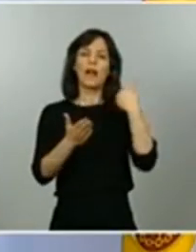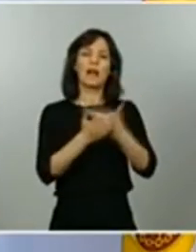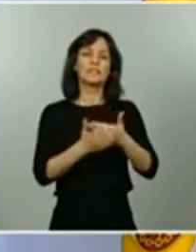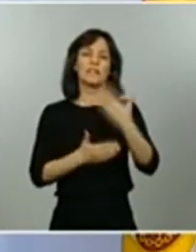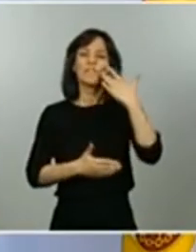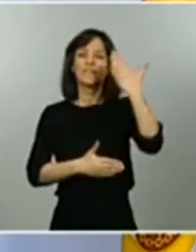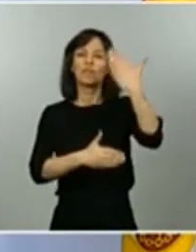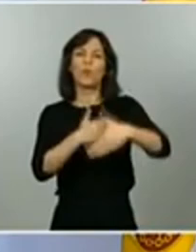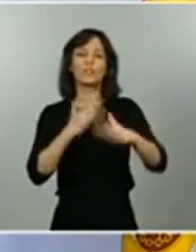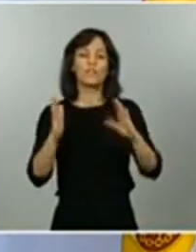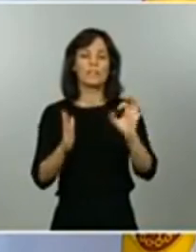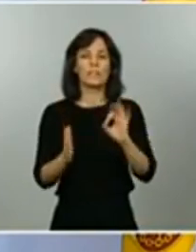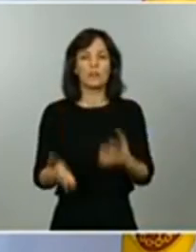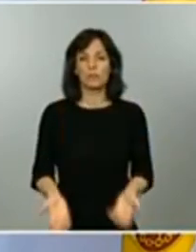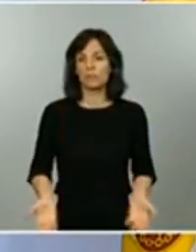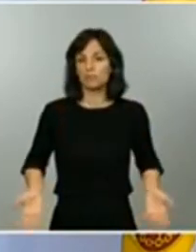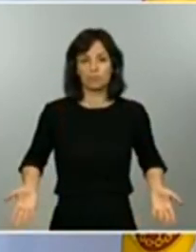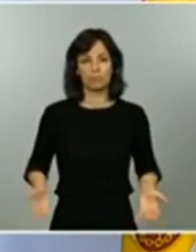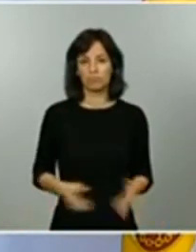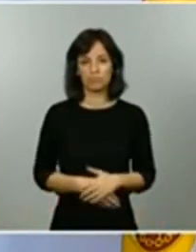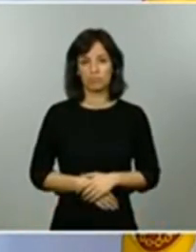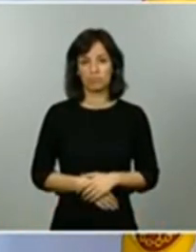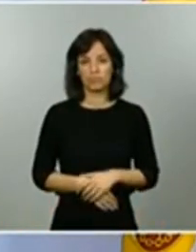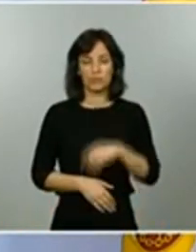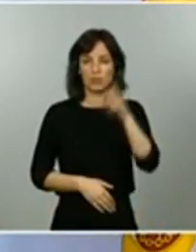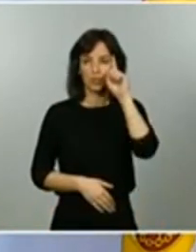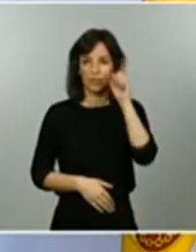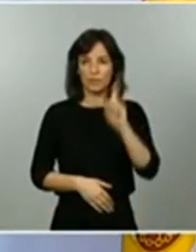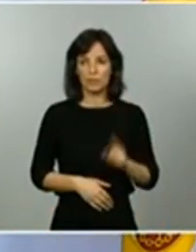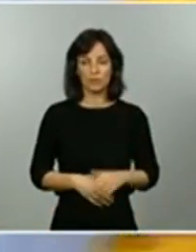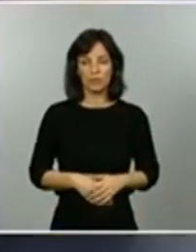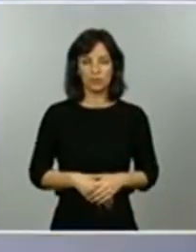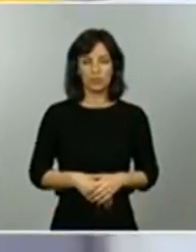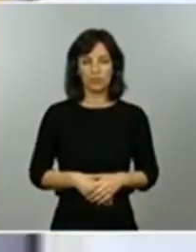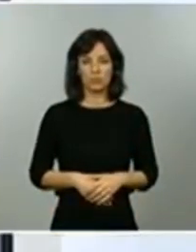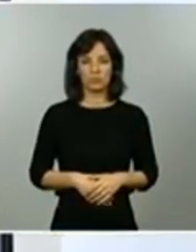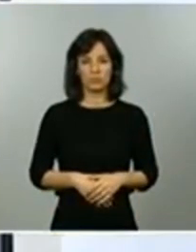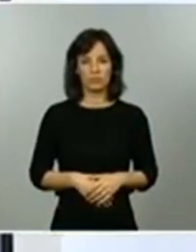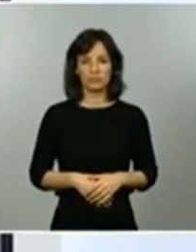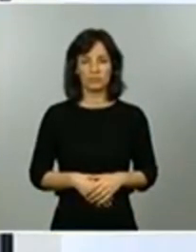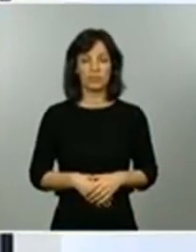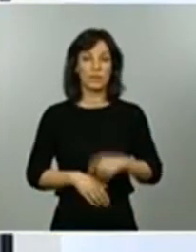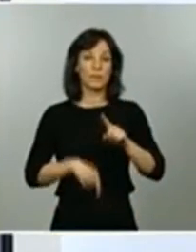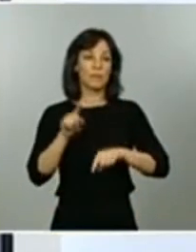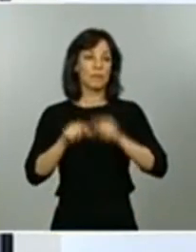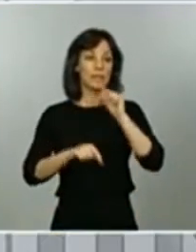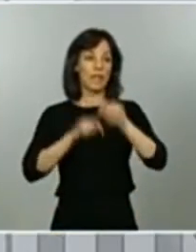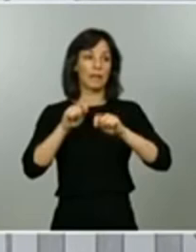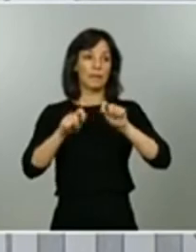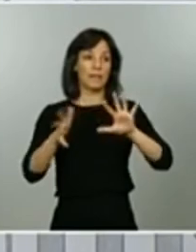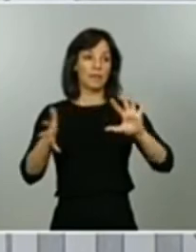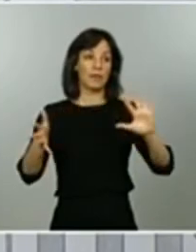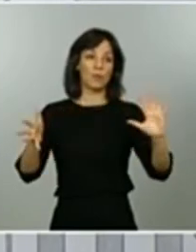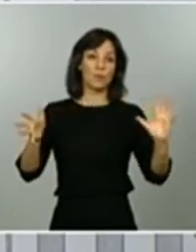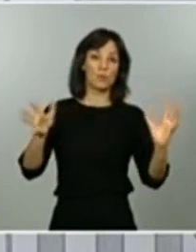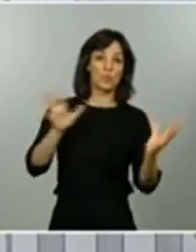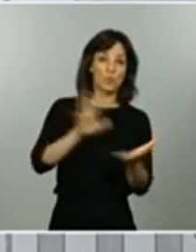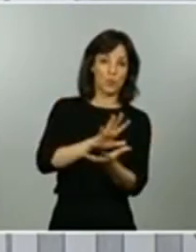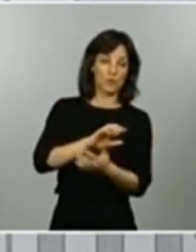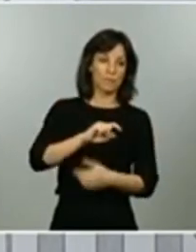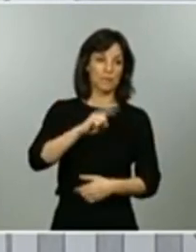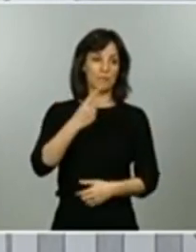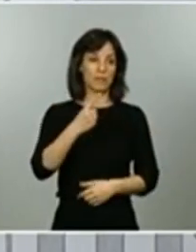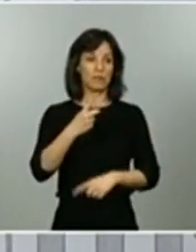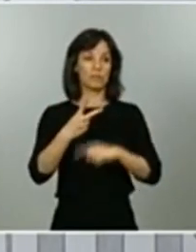de la evolución de la epidemia por una parte y en segundo lugar de cómo ellos desarrollen todas las actividades y